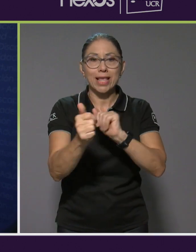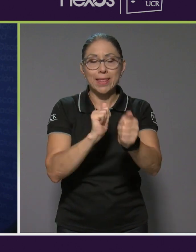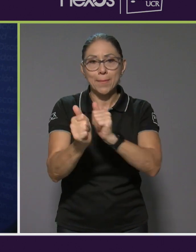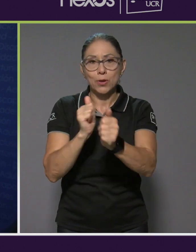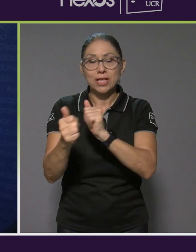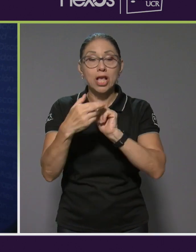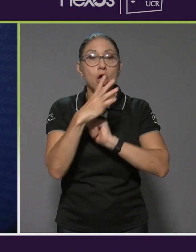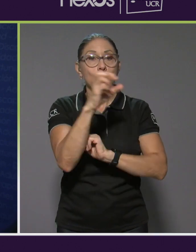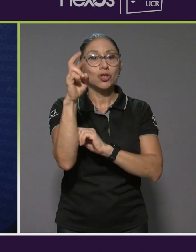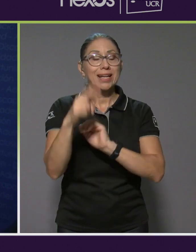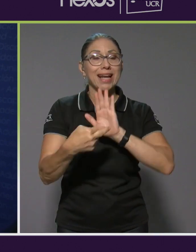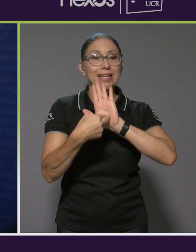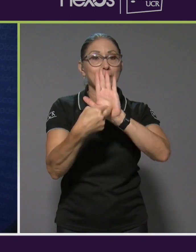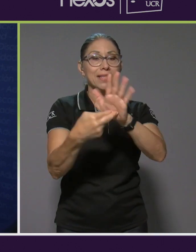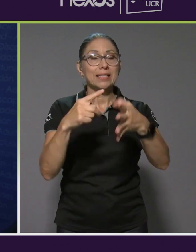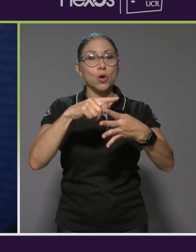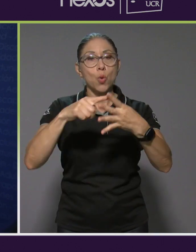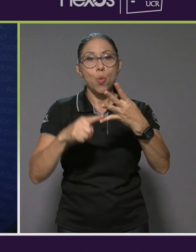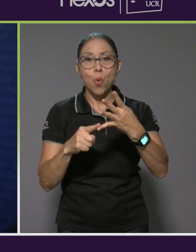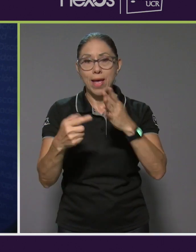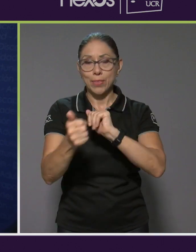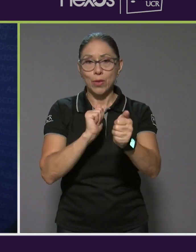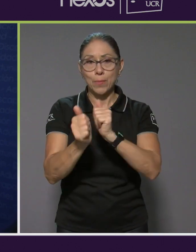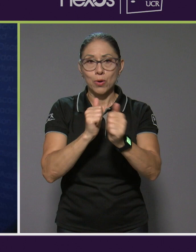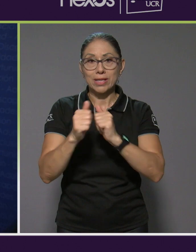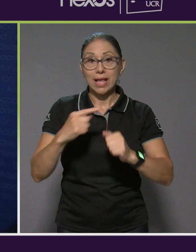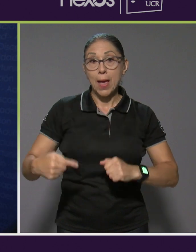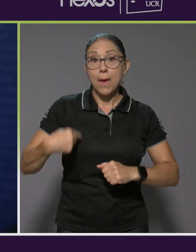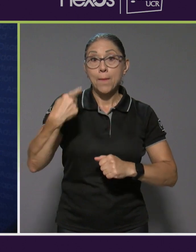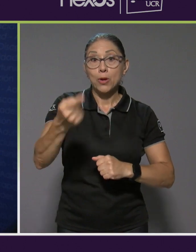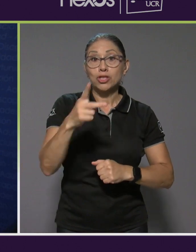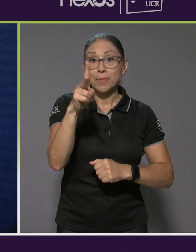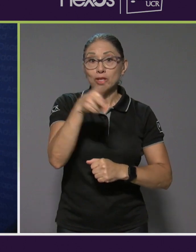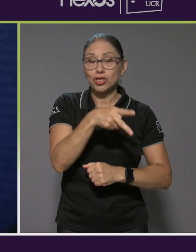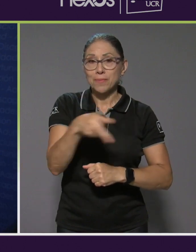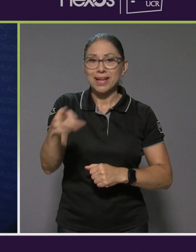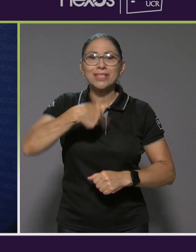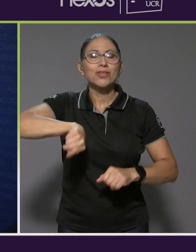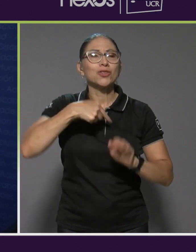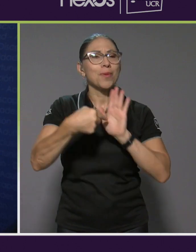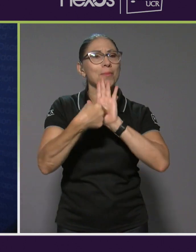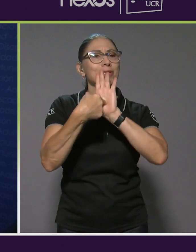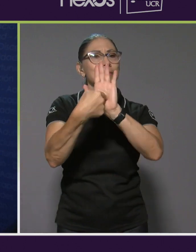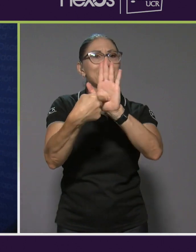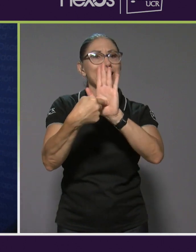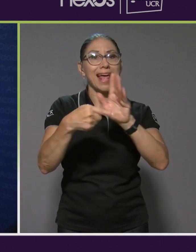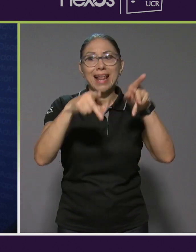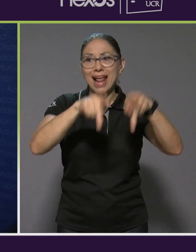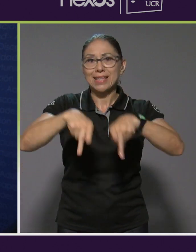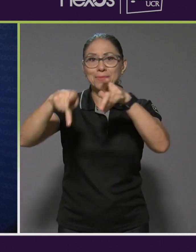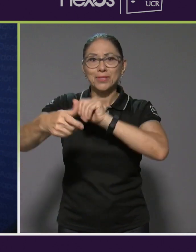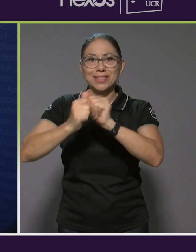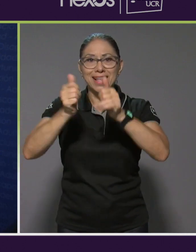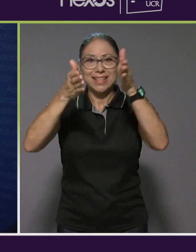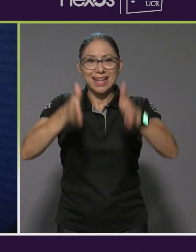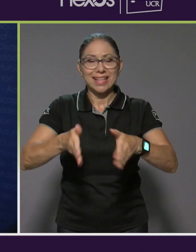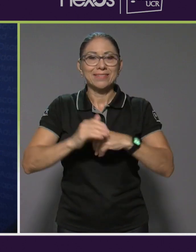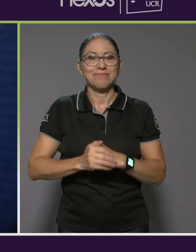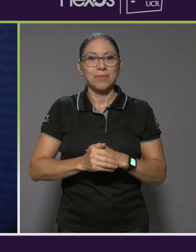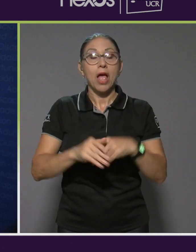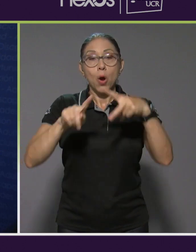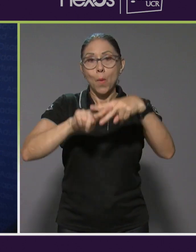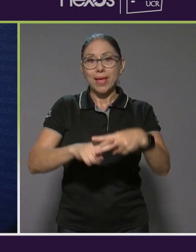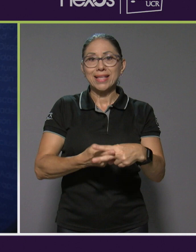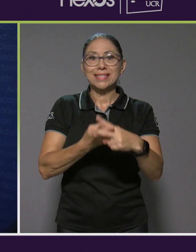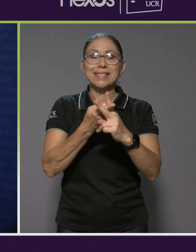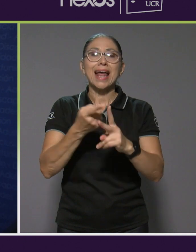representación en cuatro deportes y durante las próximas dos semanas le vamos a presentar a nuestros paratletas. Para comenzar, le contamos